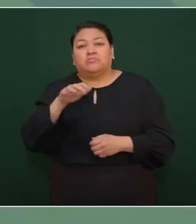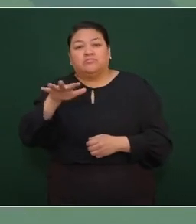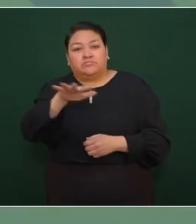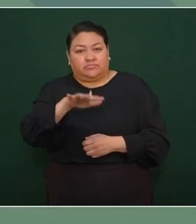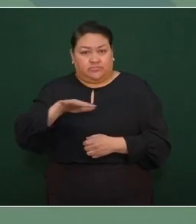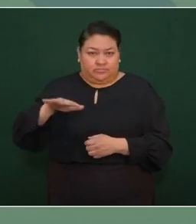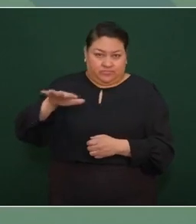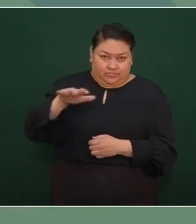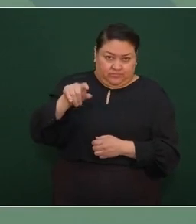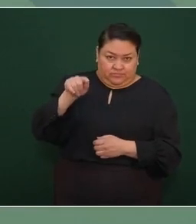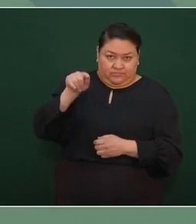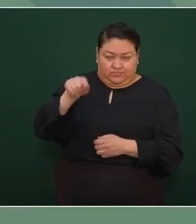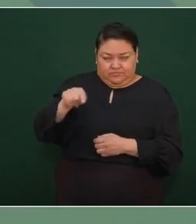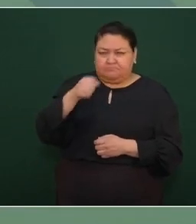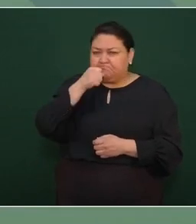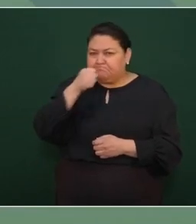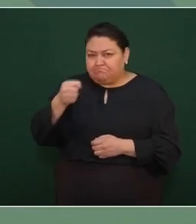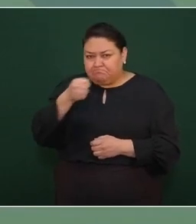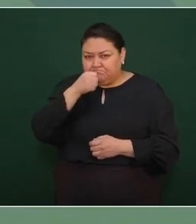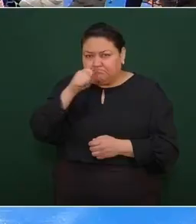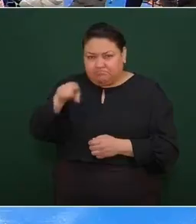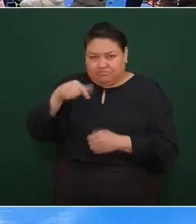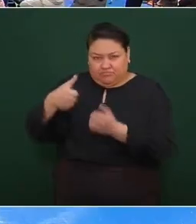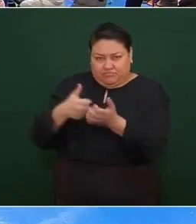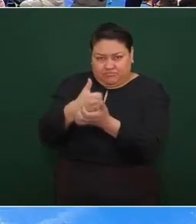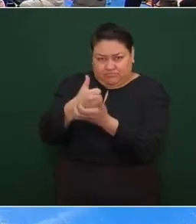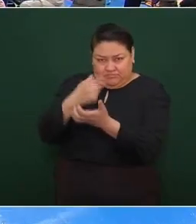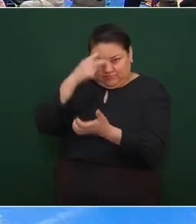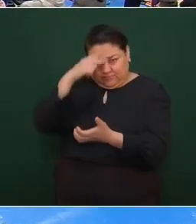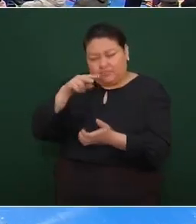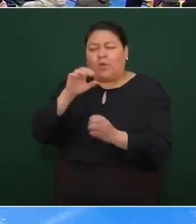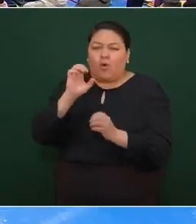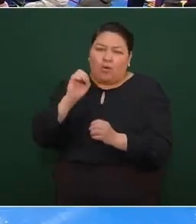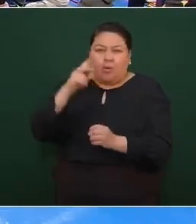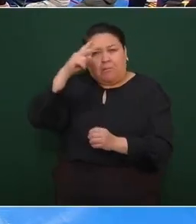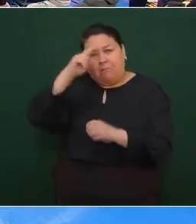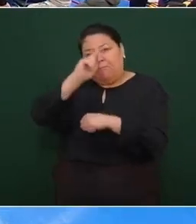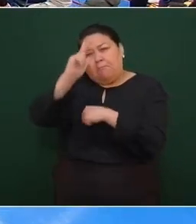periodistas de la Ciudad de México nacionales.